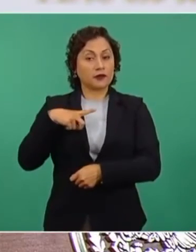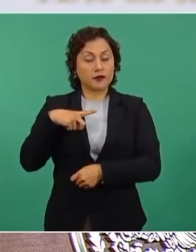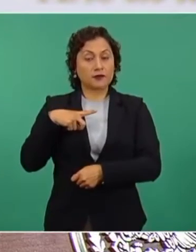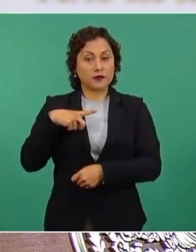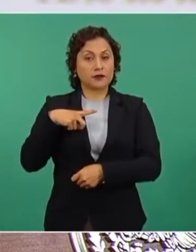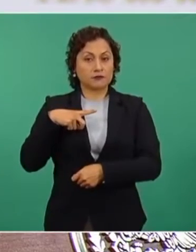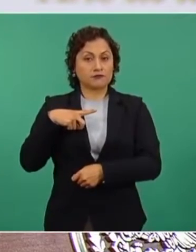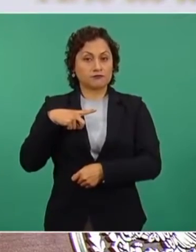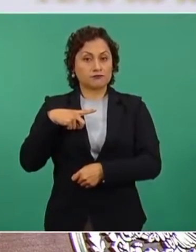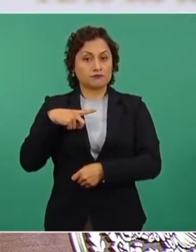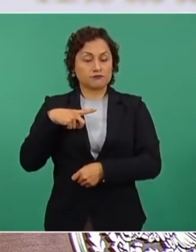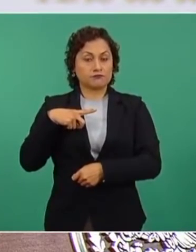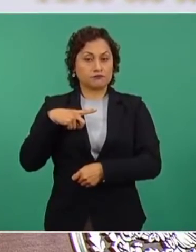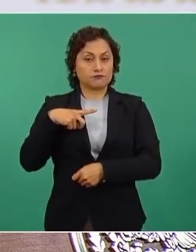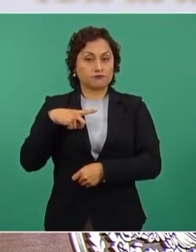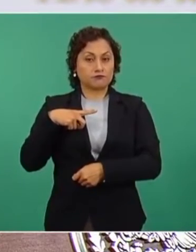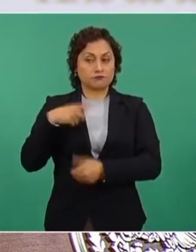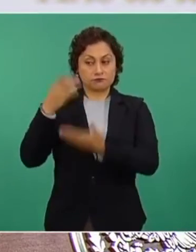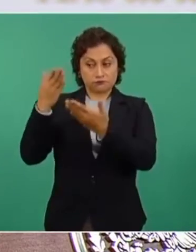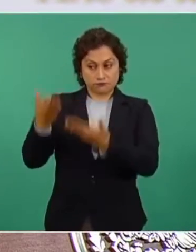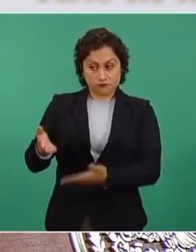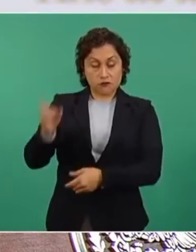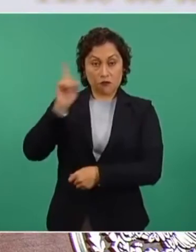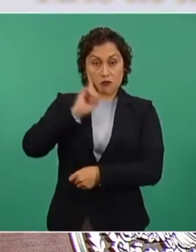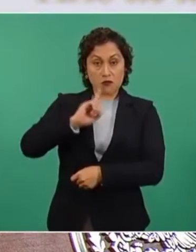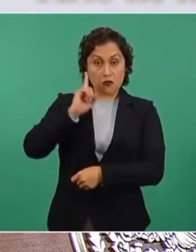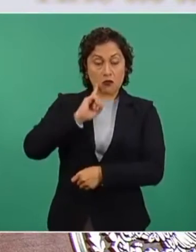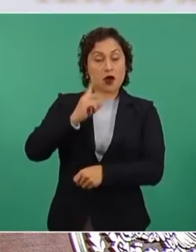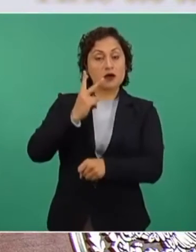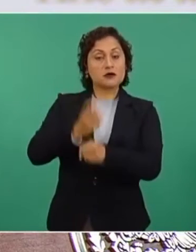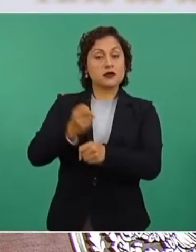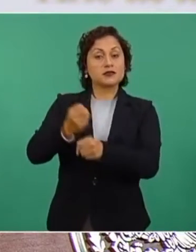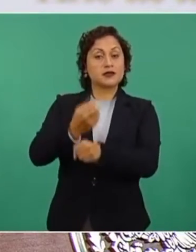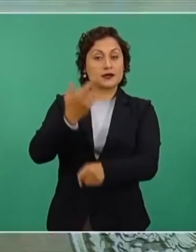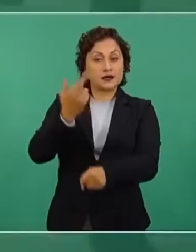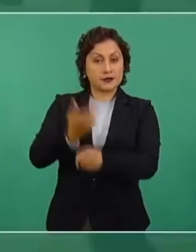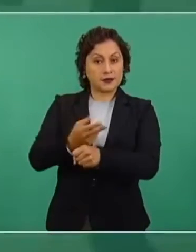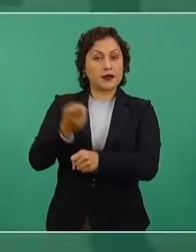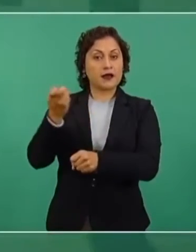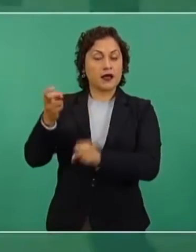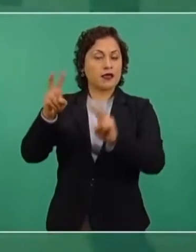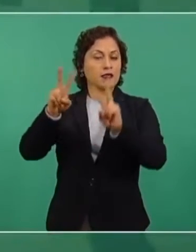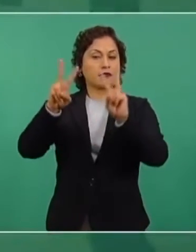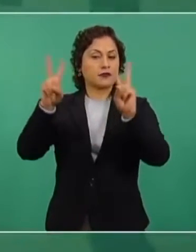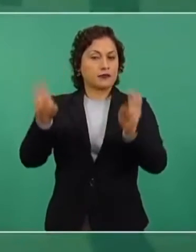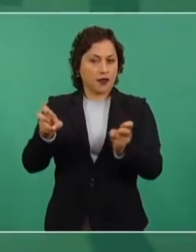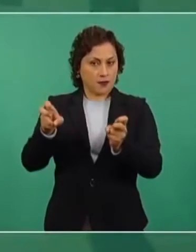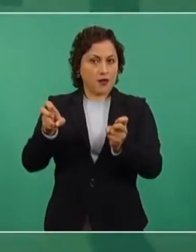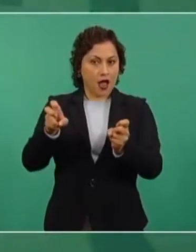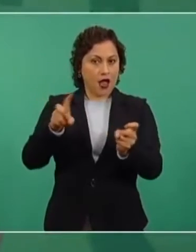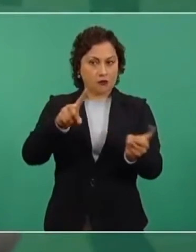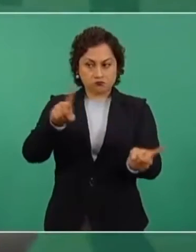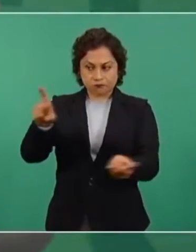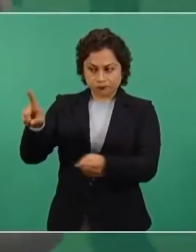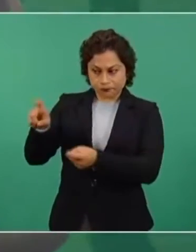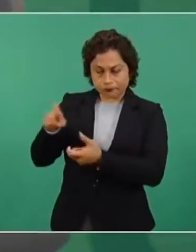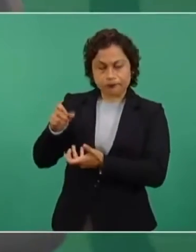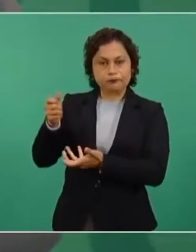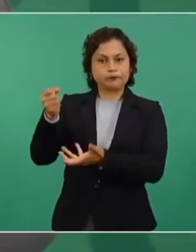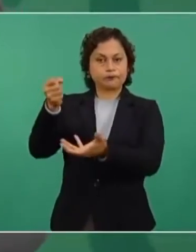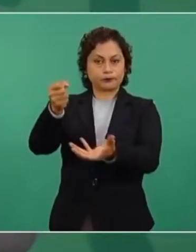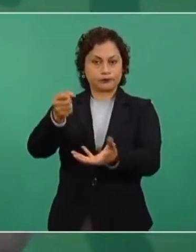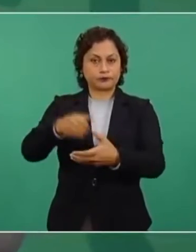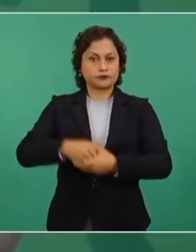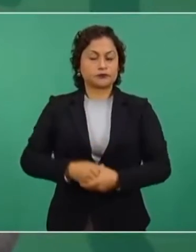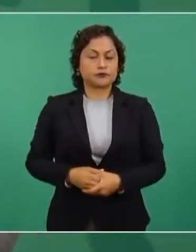celebró que el Senado haya nombrado a Loreta Ortiz como nueva ministra presidenta de la Suprema Corte de Justicia de la Nación, pues es